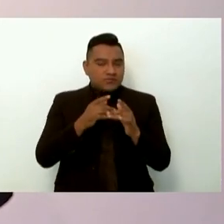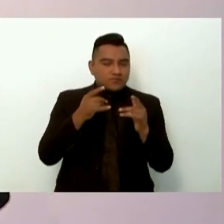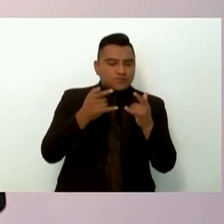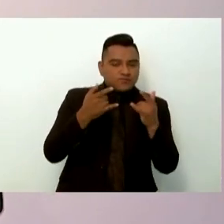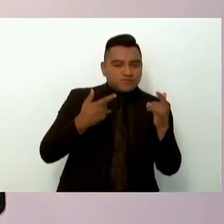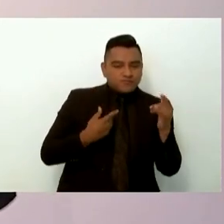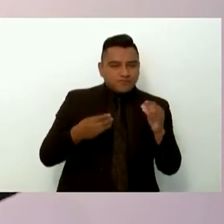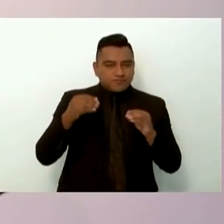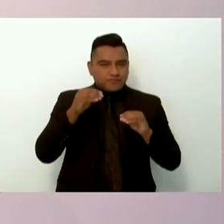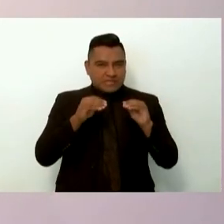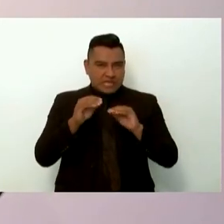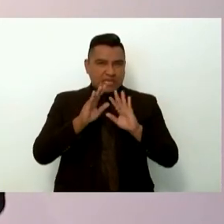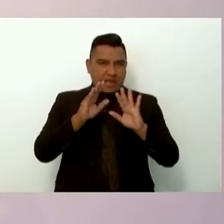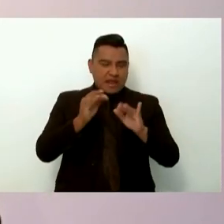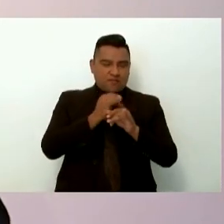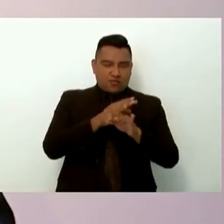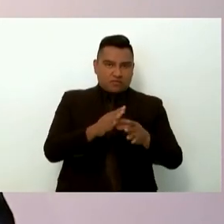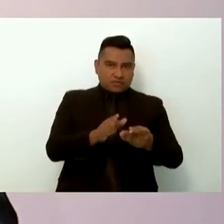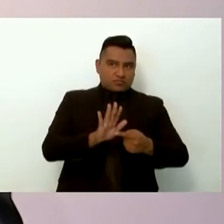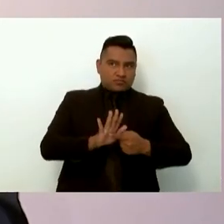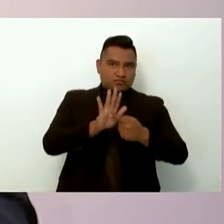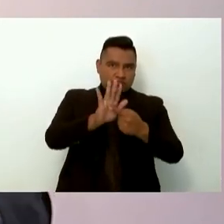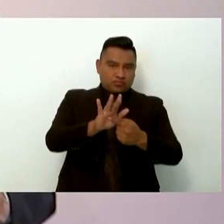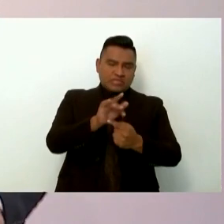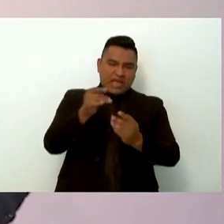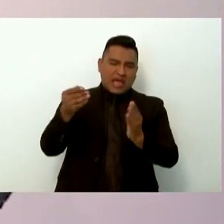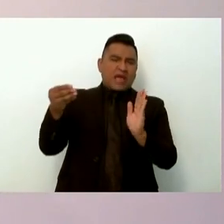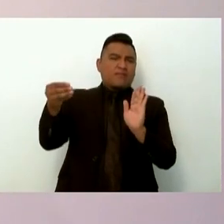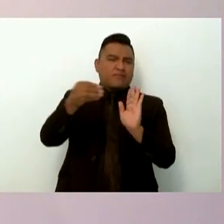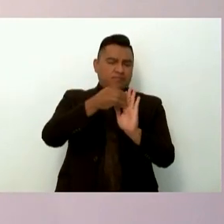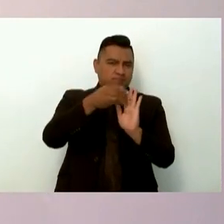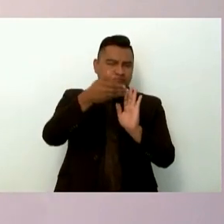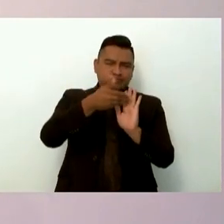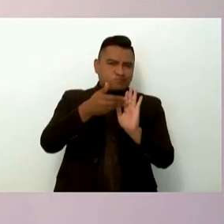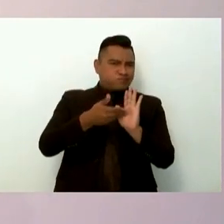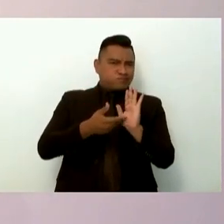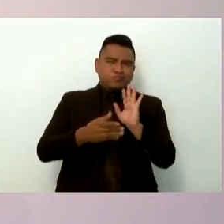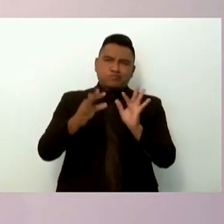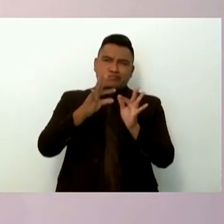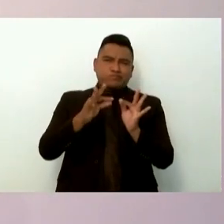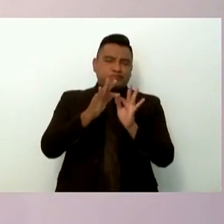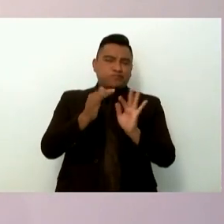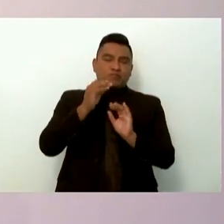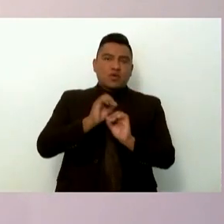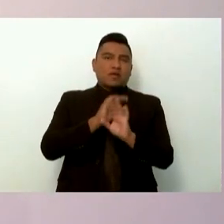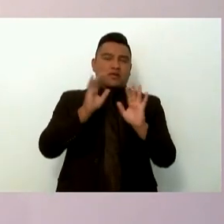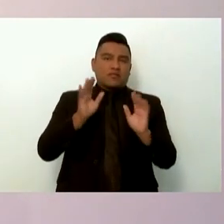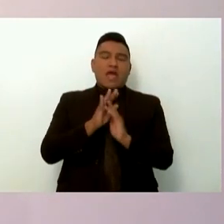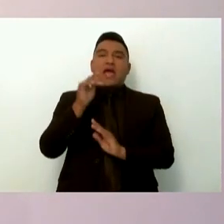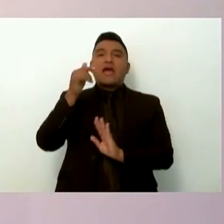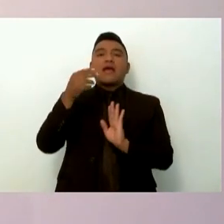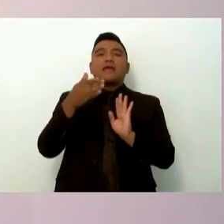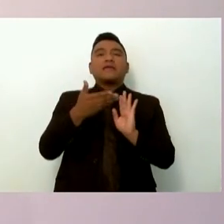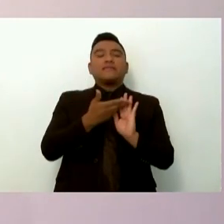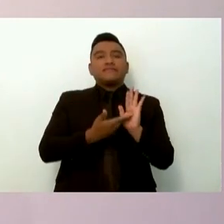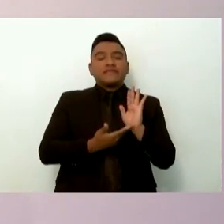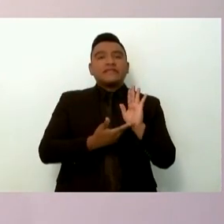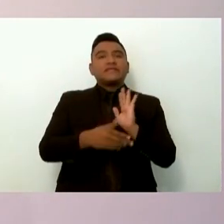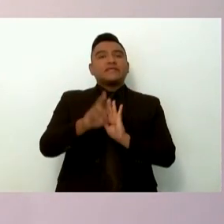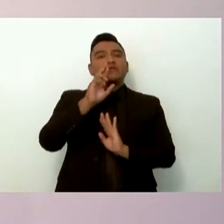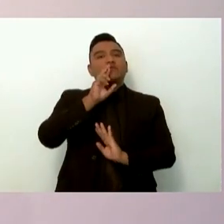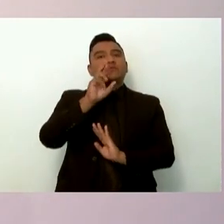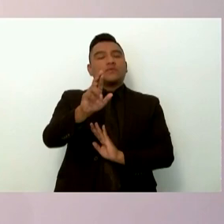informe que se les va a entregar, queremos destacar fundamentalmente que es el resultado de